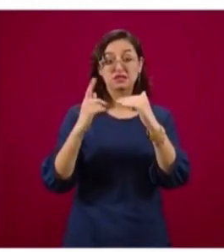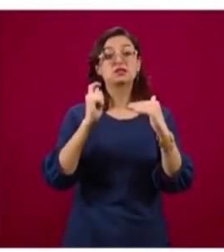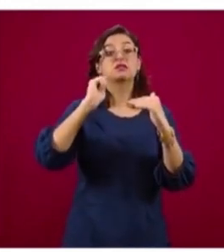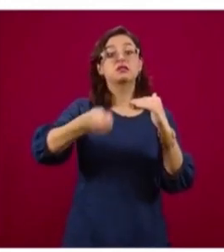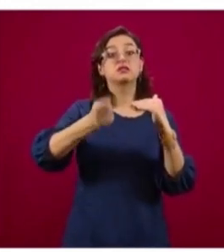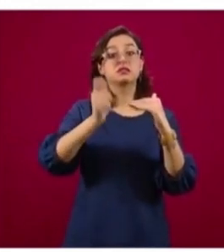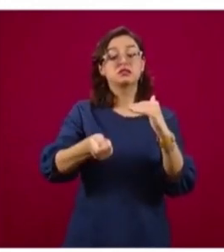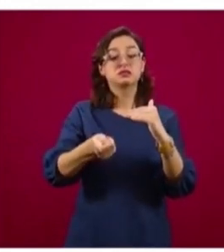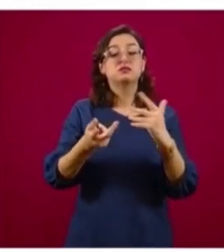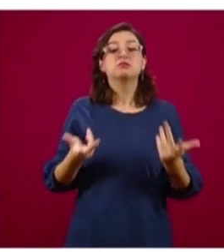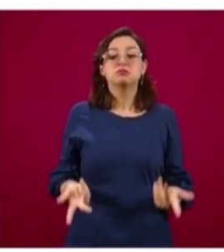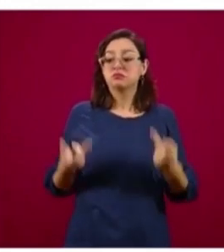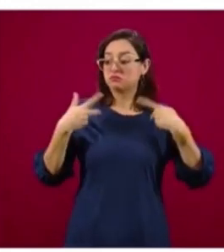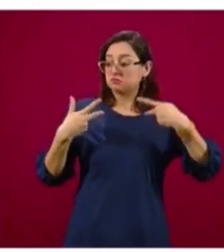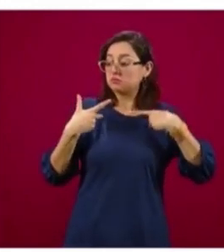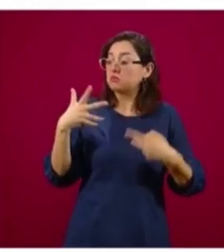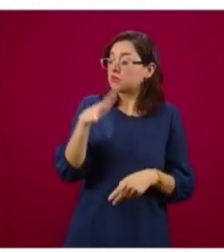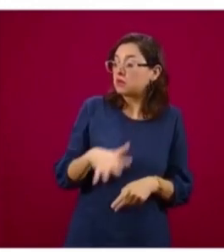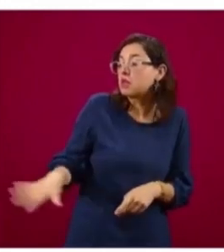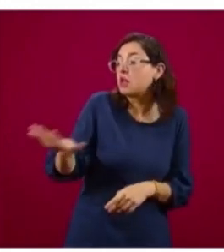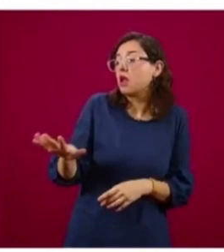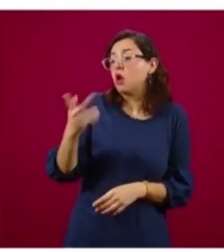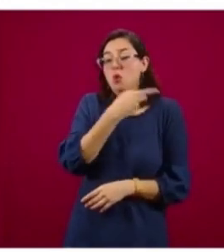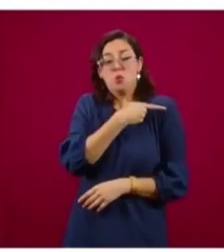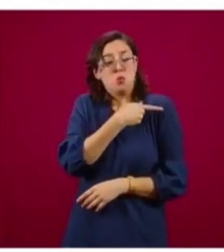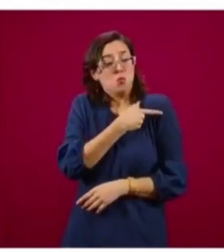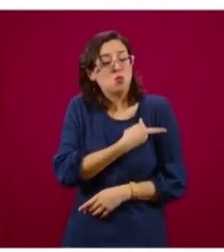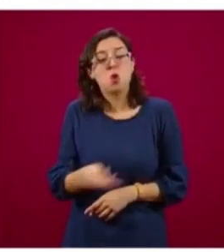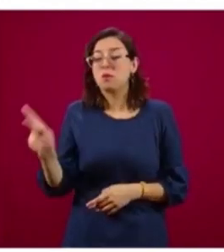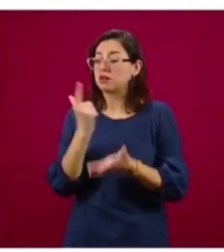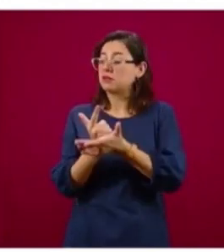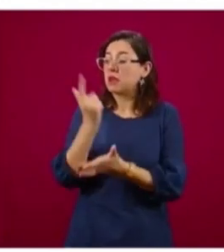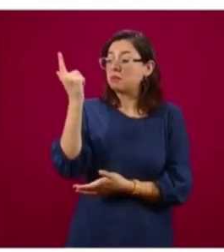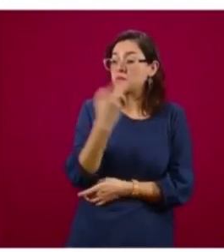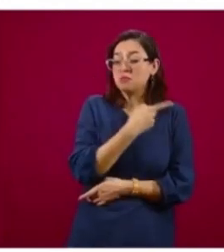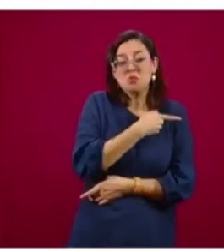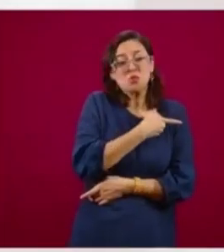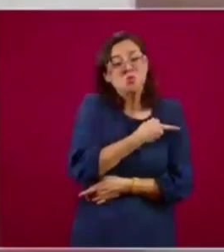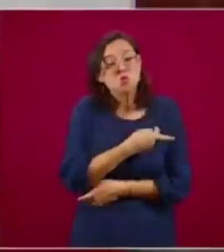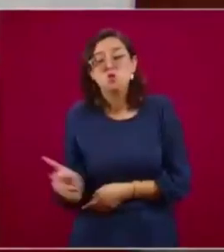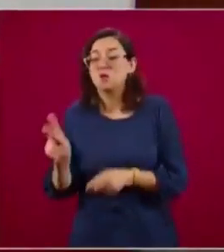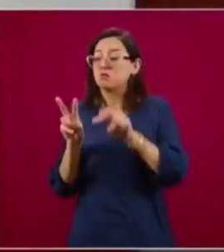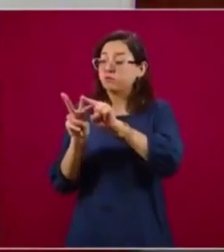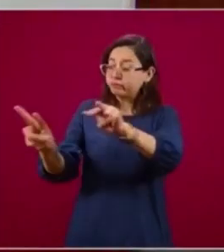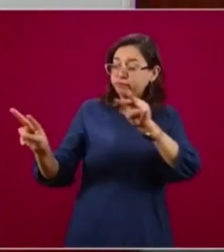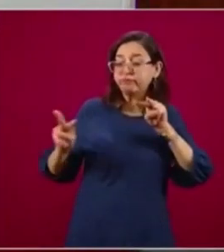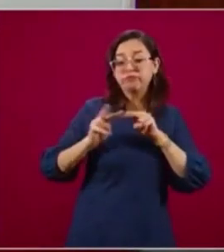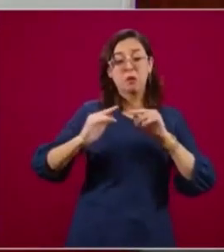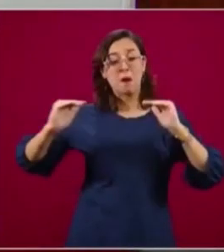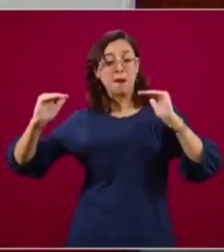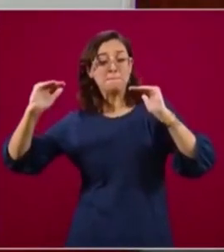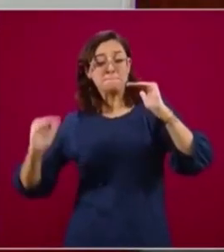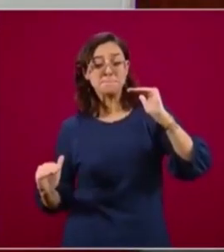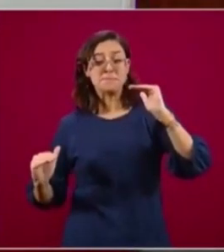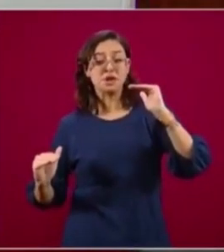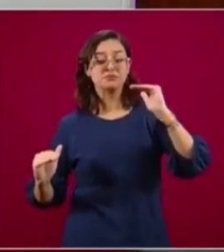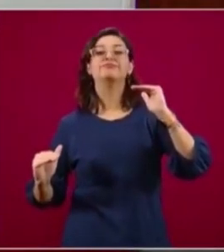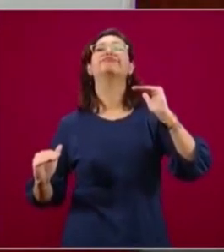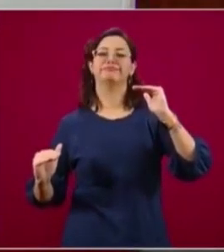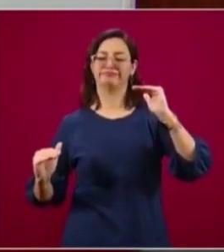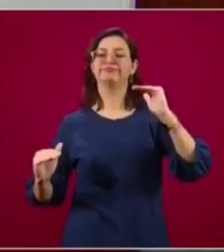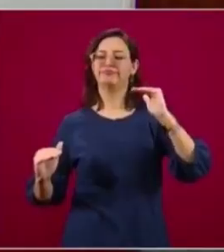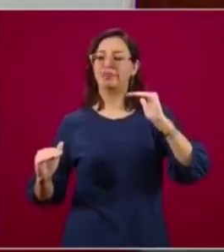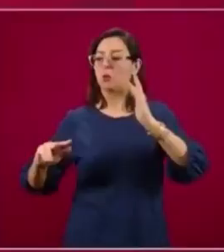que se encuentra en situación de pobreza, extrema pobreza o condiciones de vulnerabilidad, programas